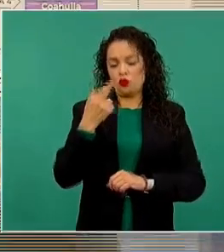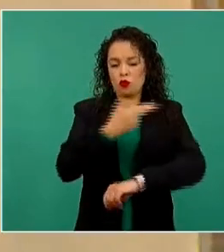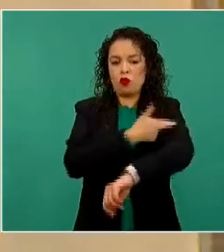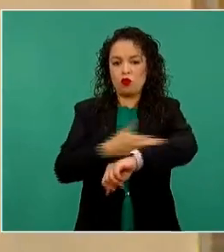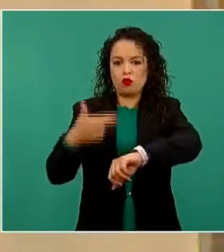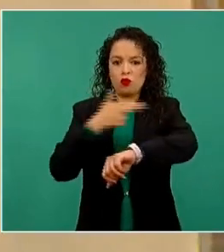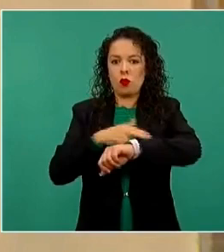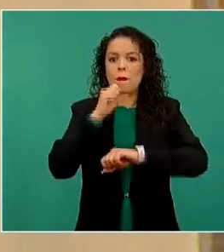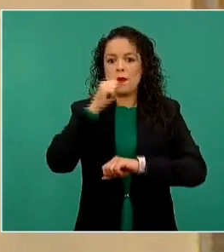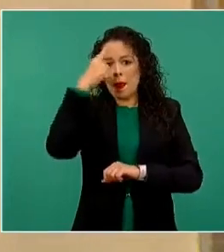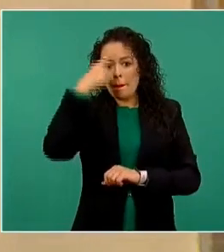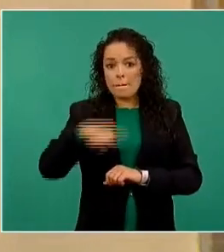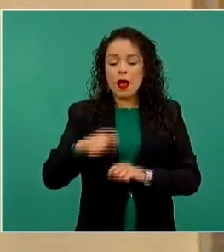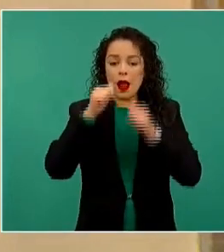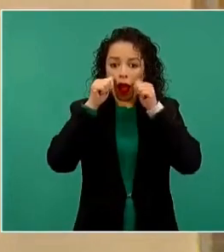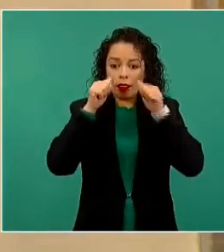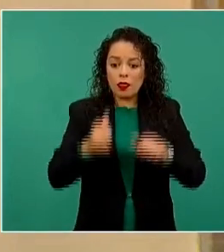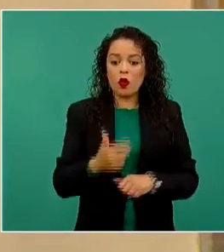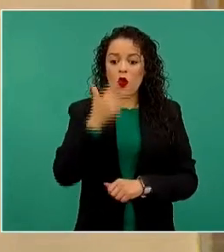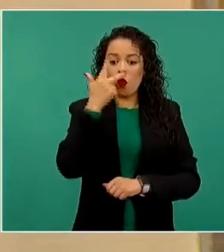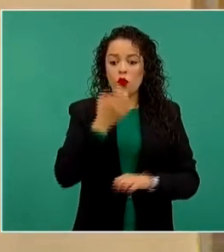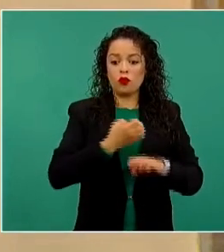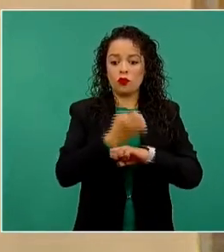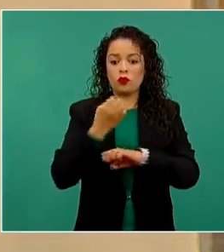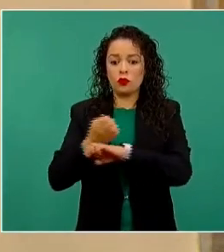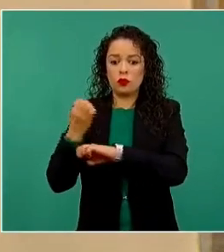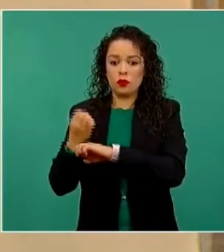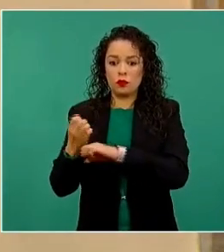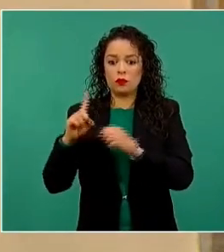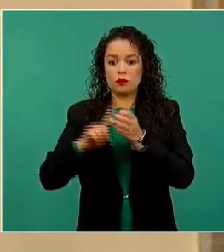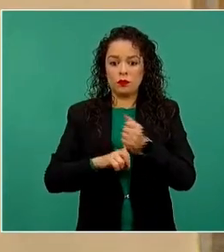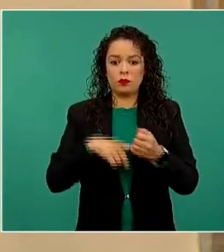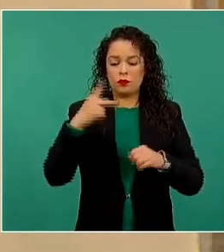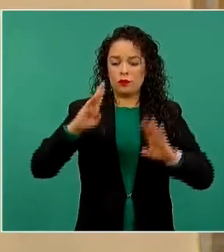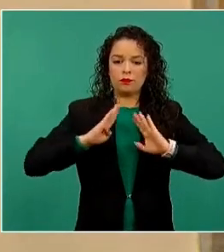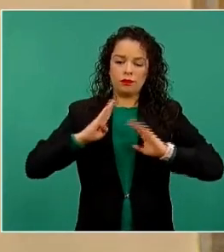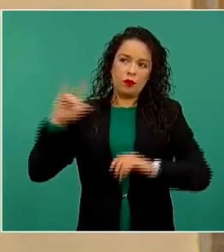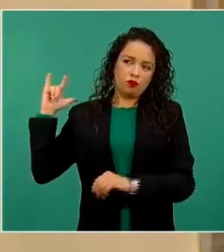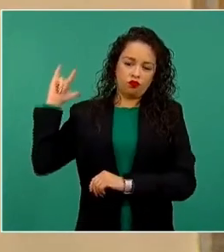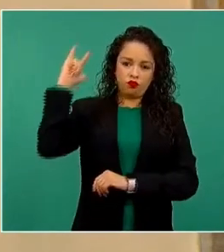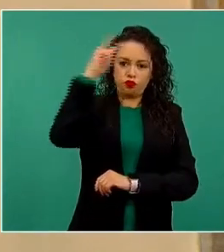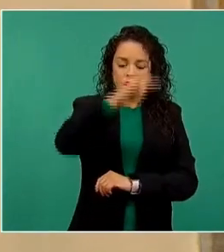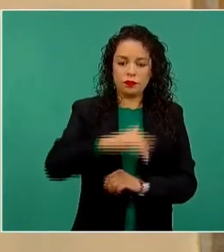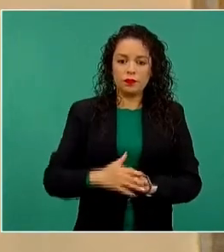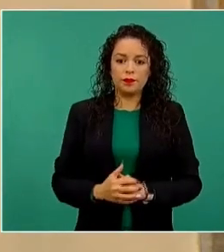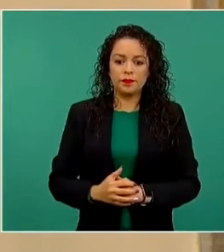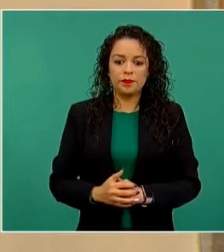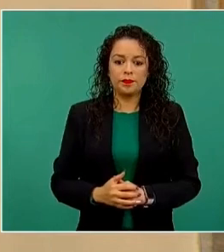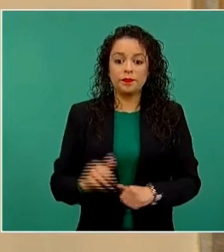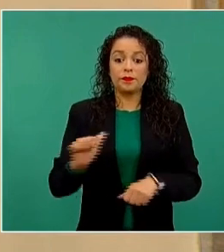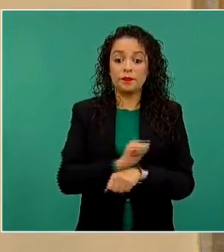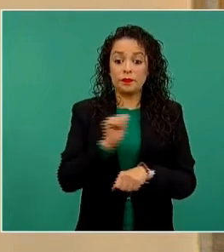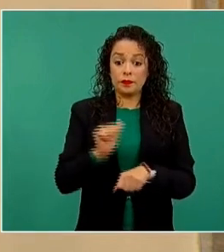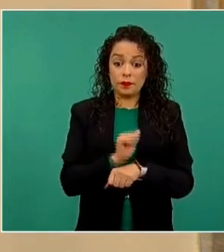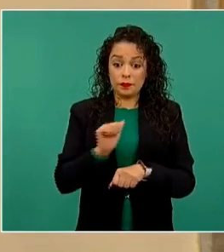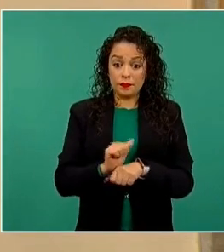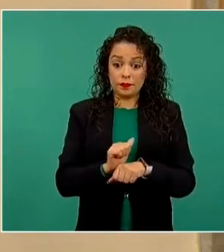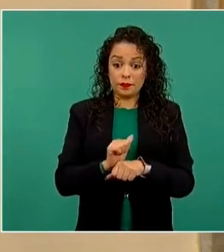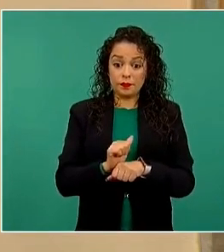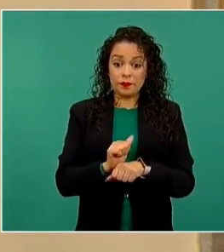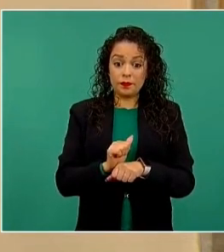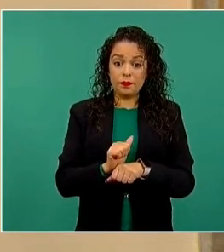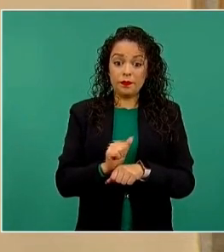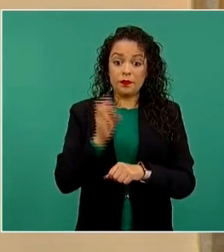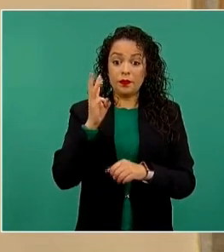ocho entidades federativas con aeronaves de la Fuerza Aérea. En distribución terrestre, un total de 7 millones